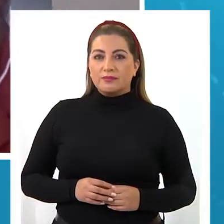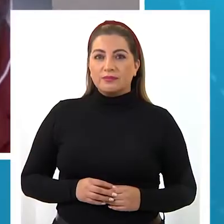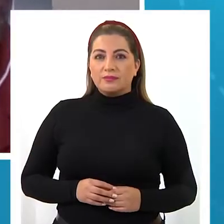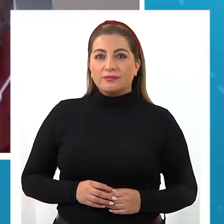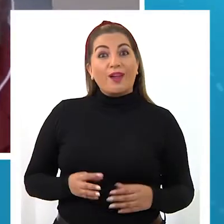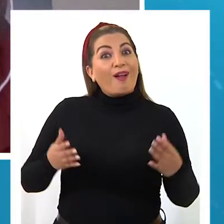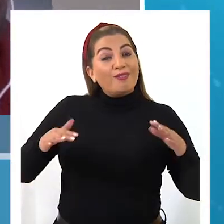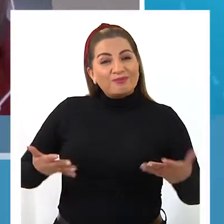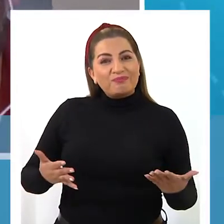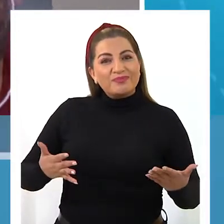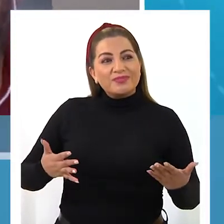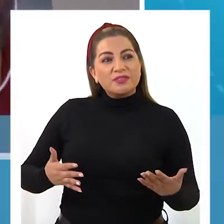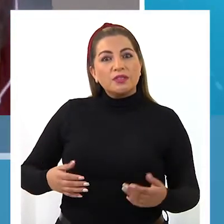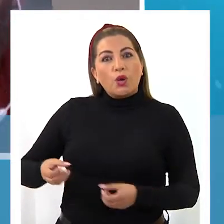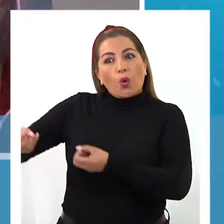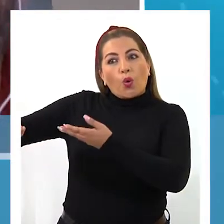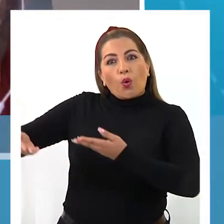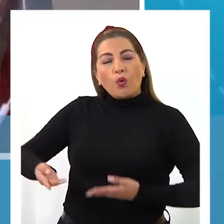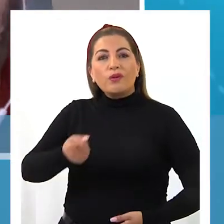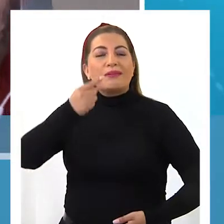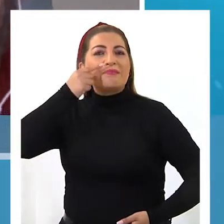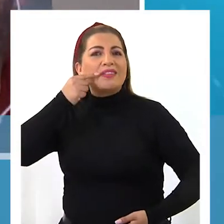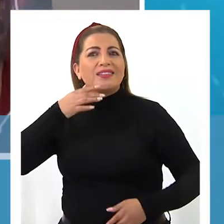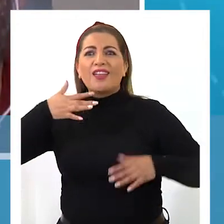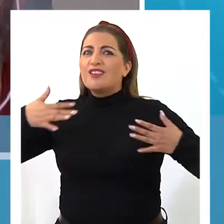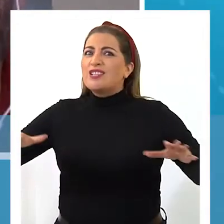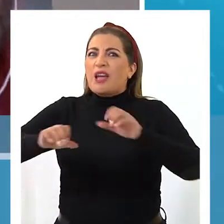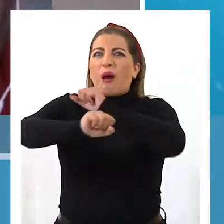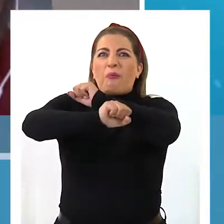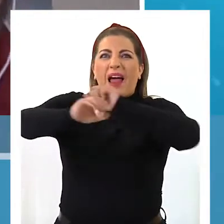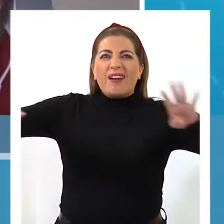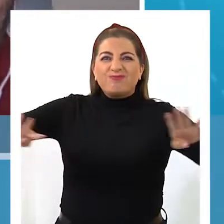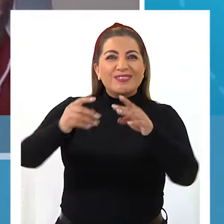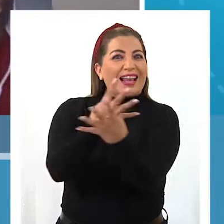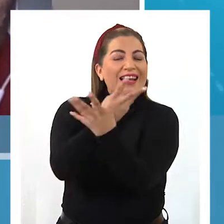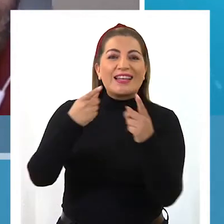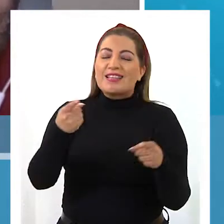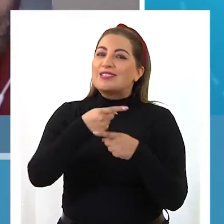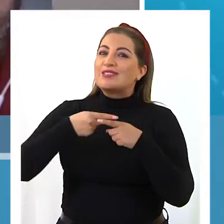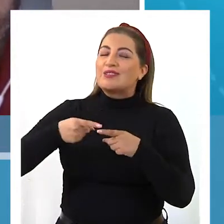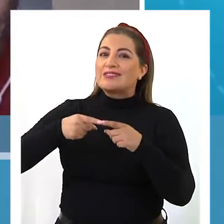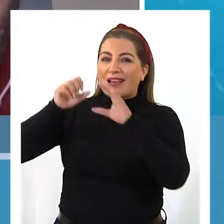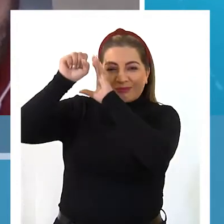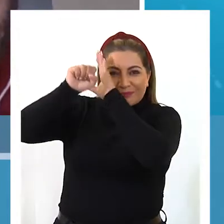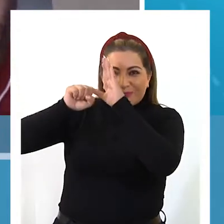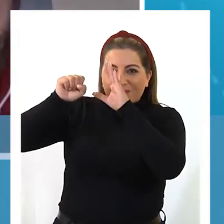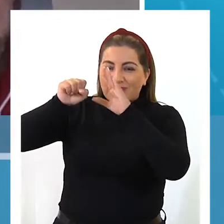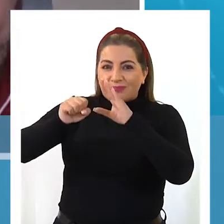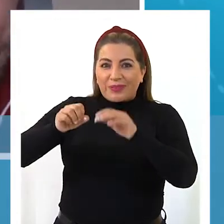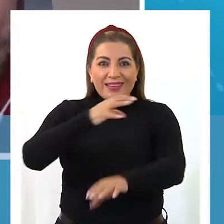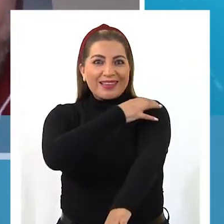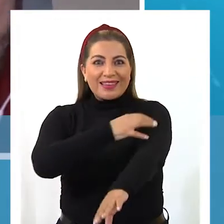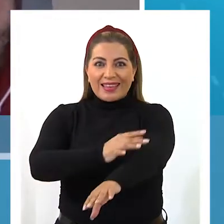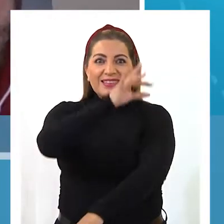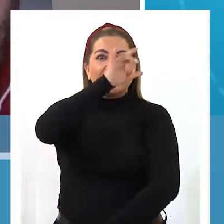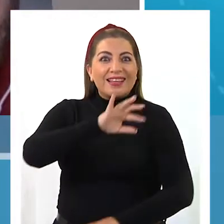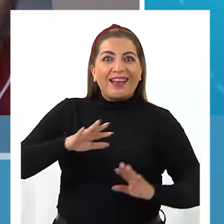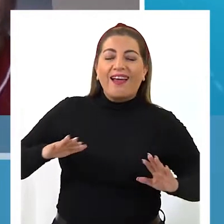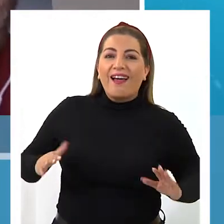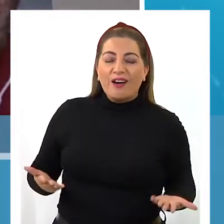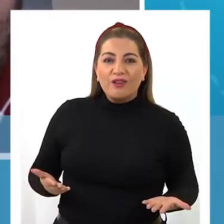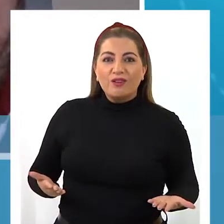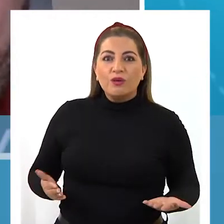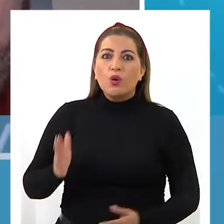Y bueno, estamos con un invitado que ha reventado las redes sociales y los medios de comunicación en todo nuestro país en este